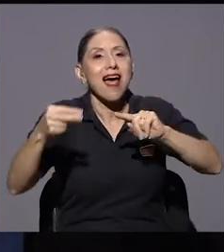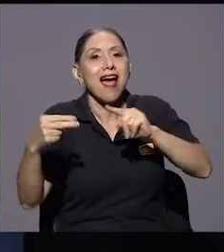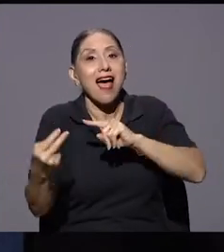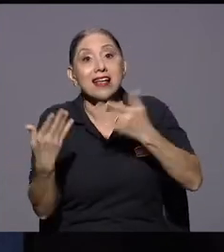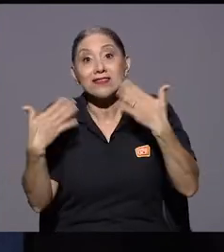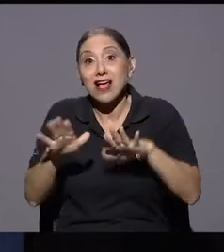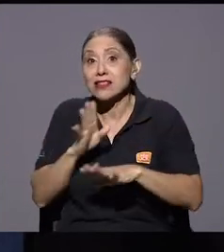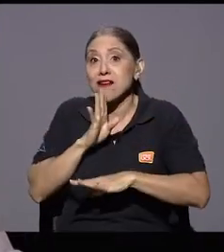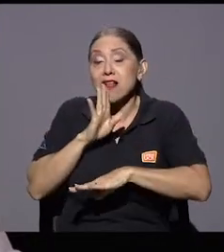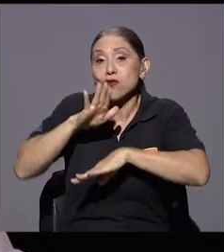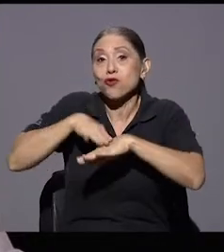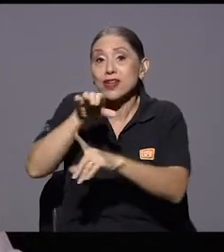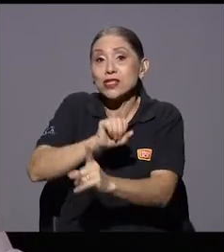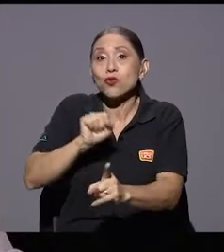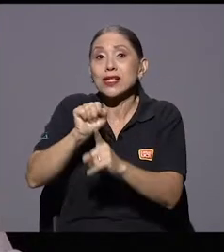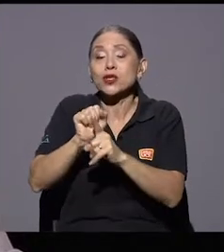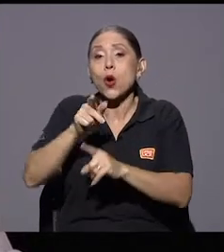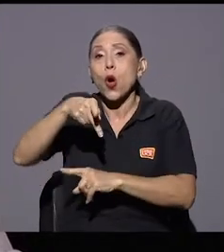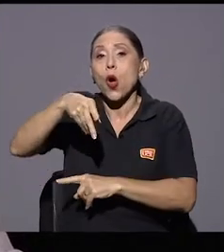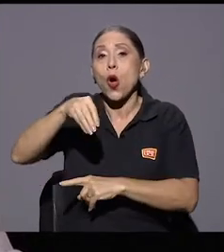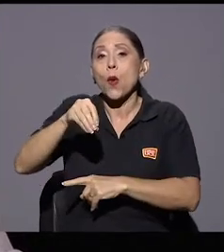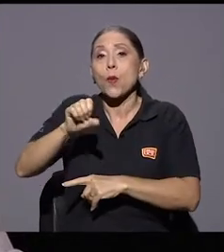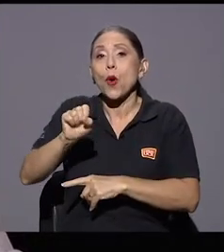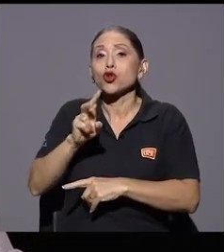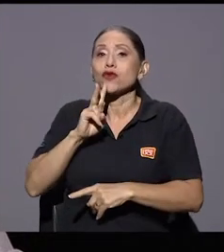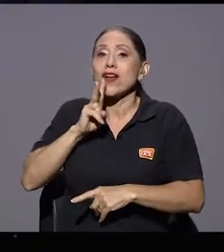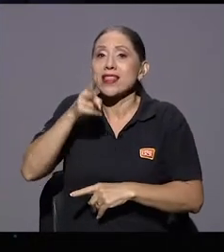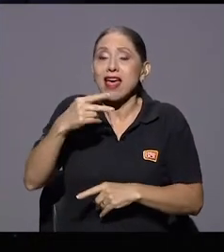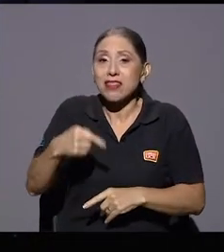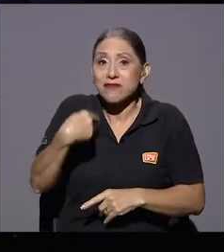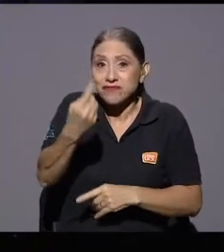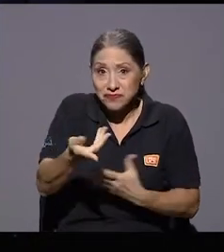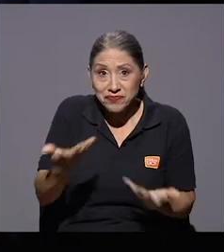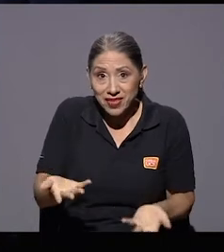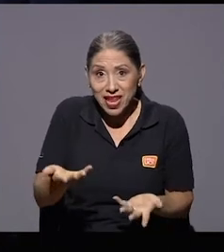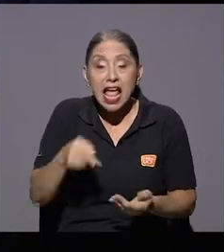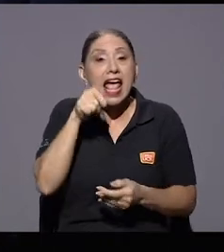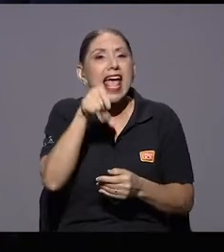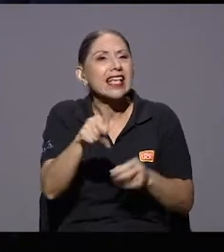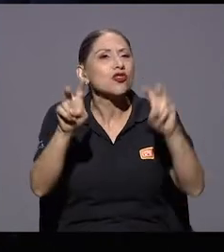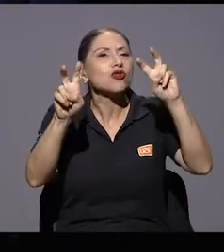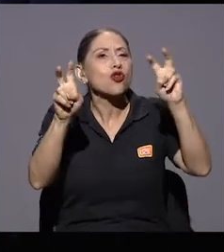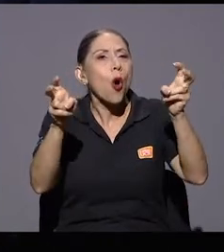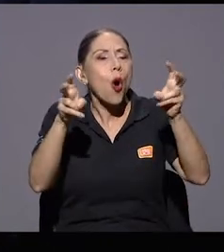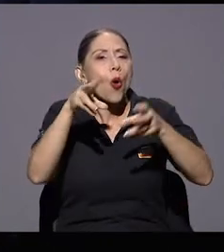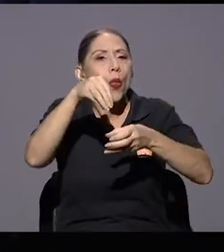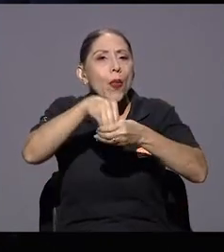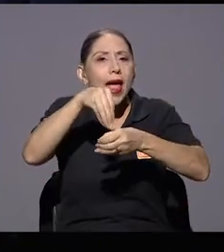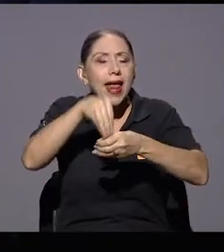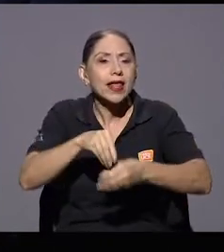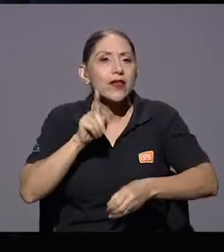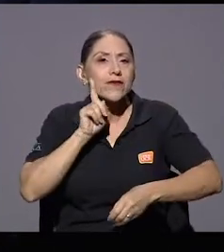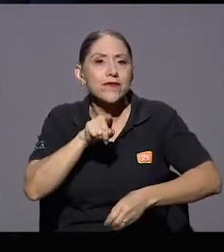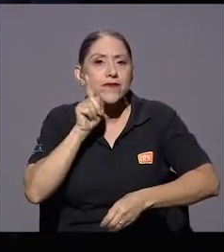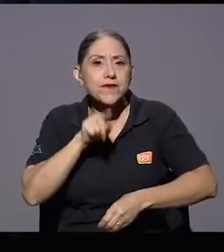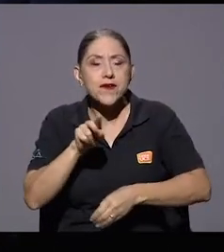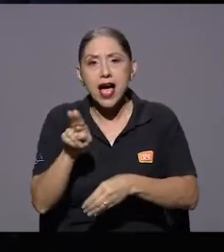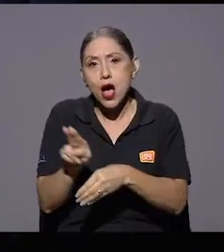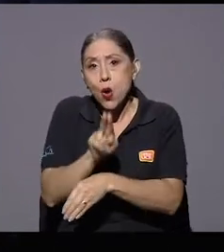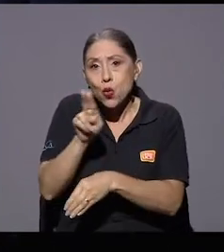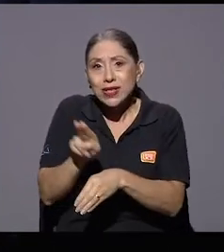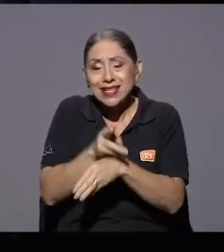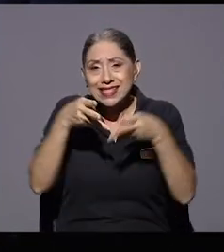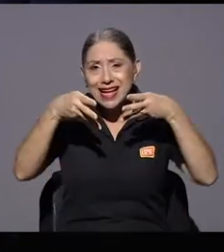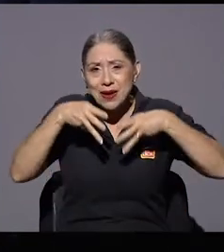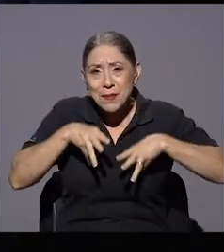fenómeno de la posverdad que podemos profundizarlo más adelante pero básicamente es esto, son estos contenidos falsos que lo que utilizan son